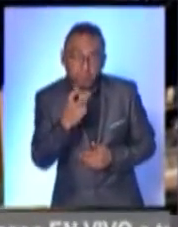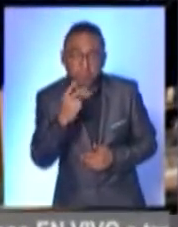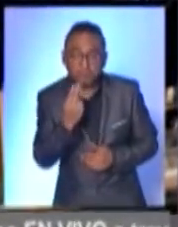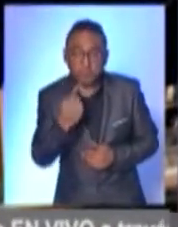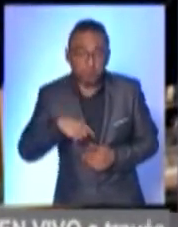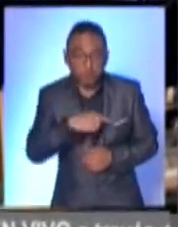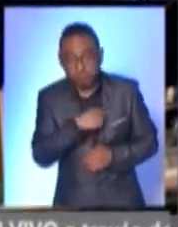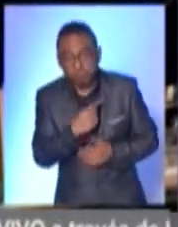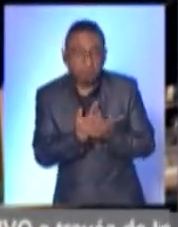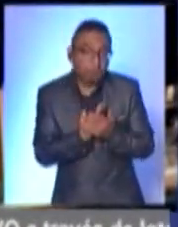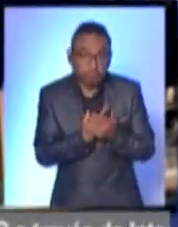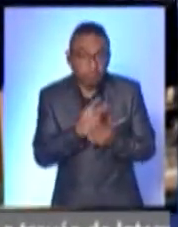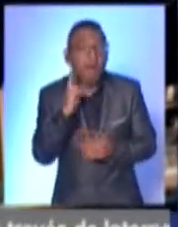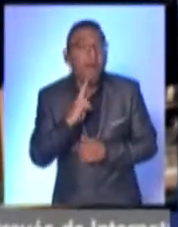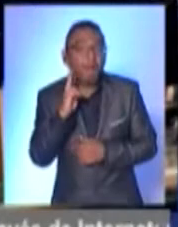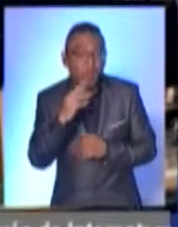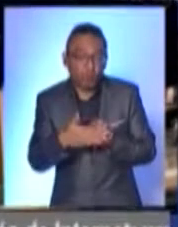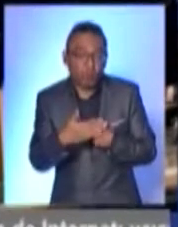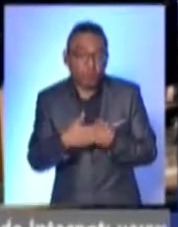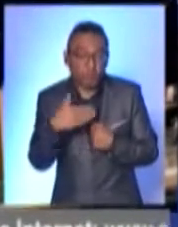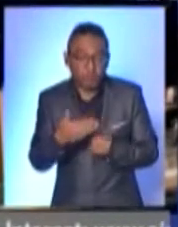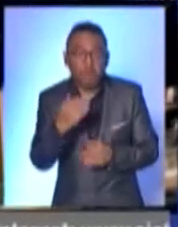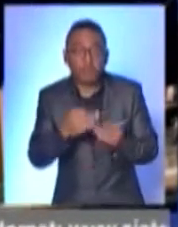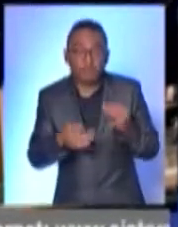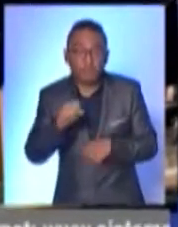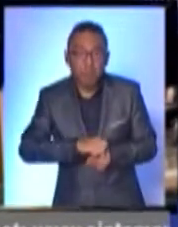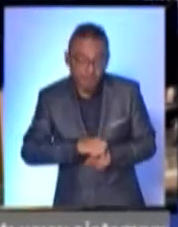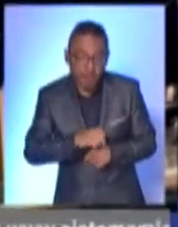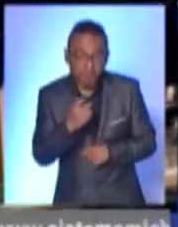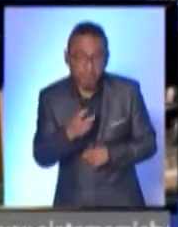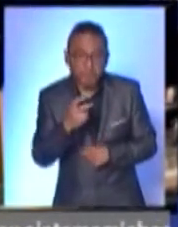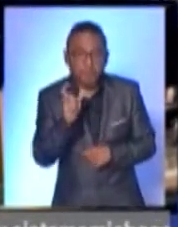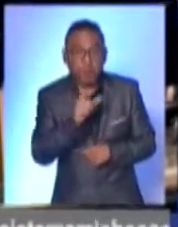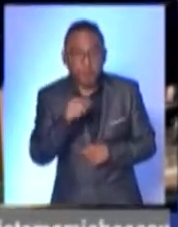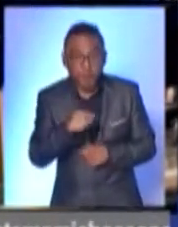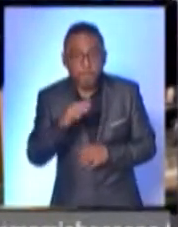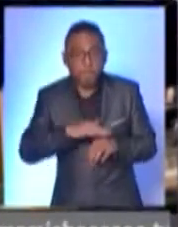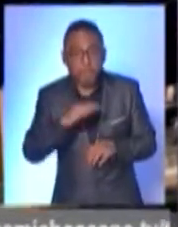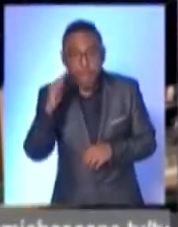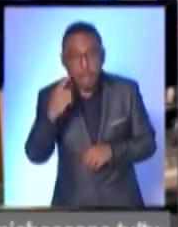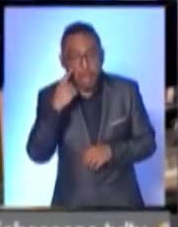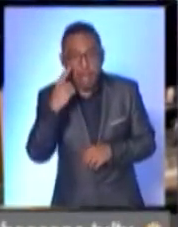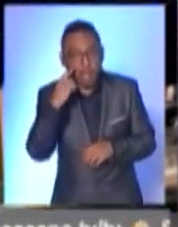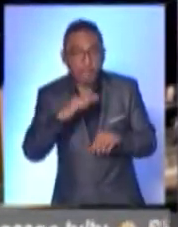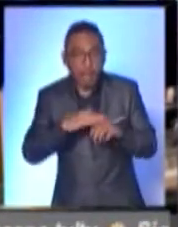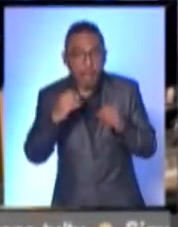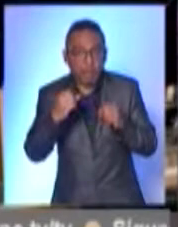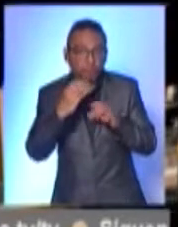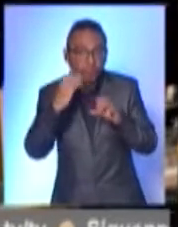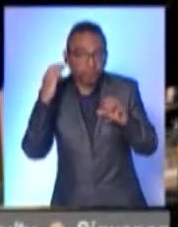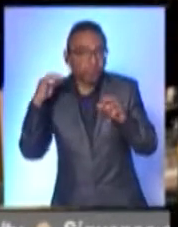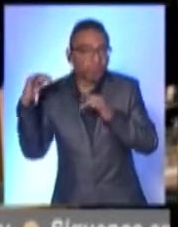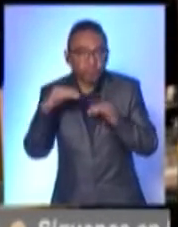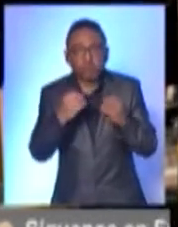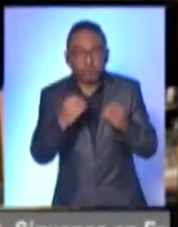que esperar a ver cómo vienen los días de este fin de semana, que realmente son los que en teoría deberían de ser los más fuertes. Estamos nosotros con la